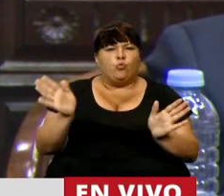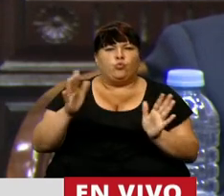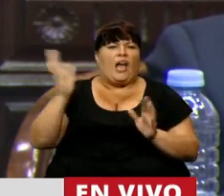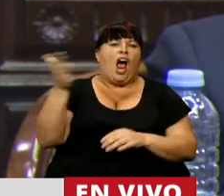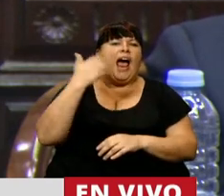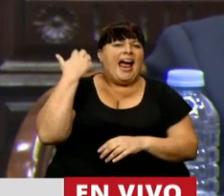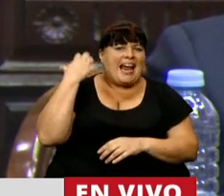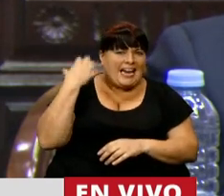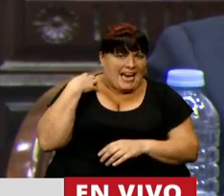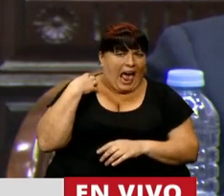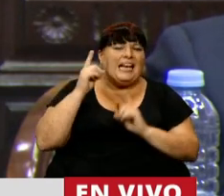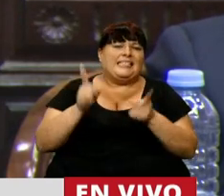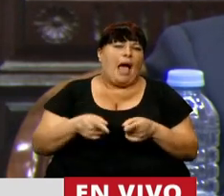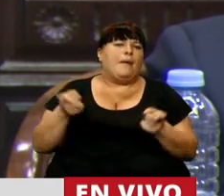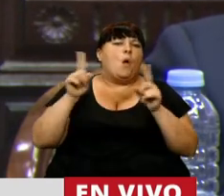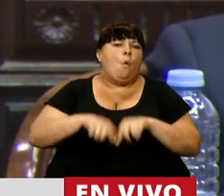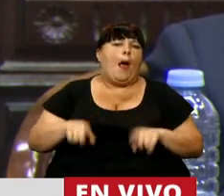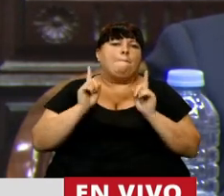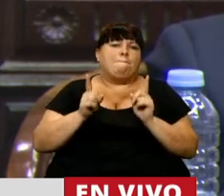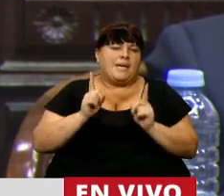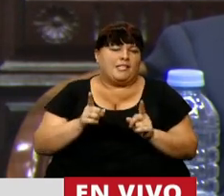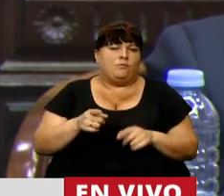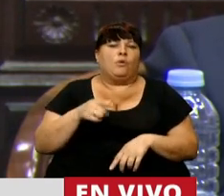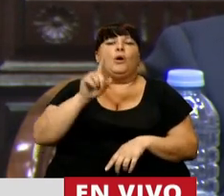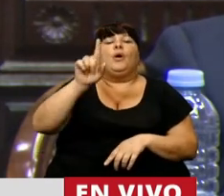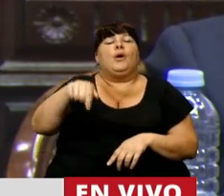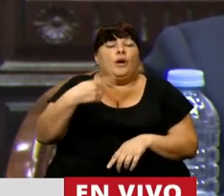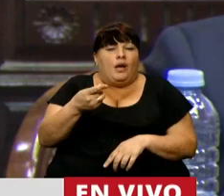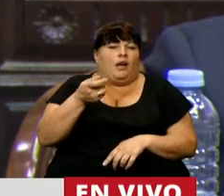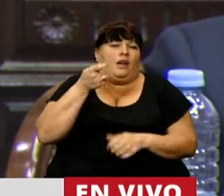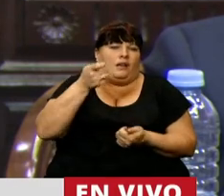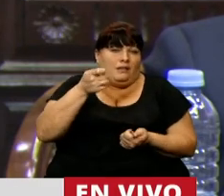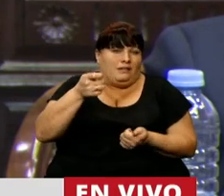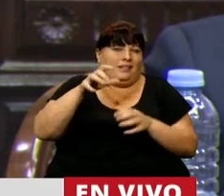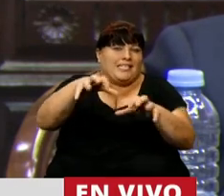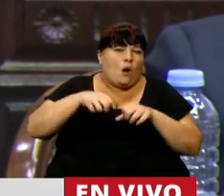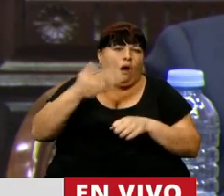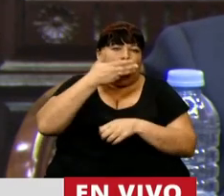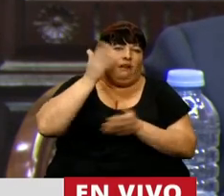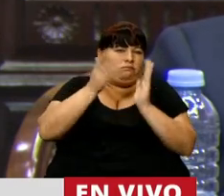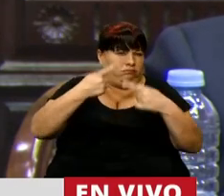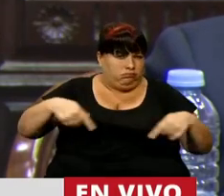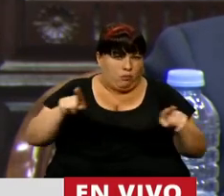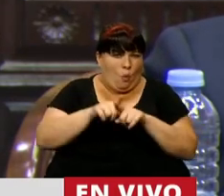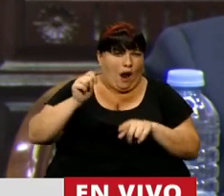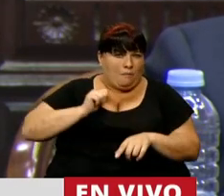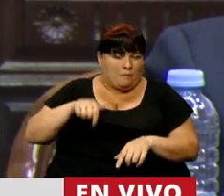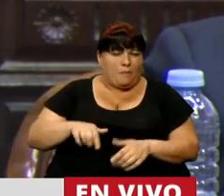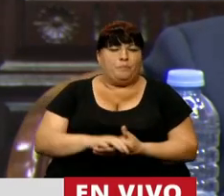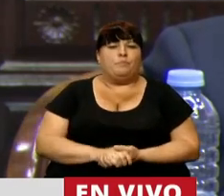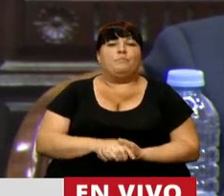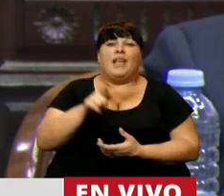generalizado como sistemático, constituyendo así crímenes de lesa humanidad. A esta